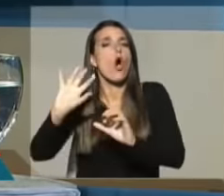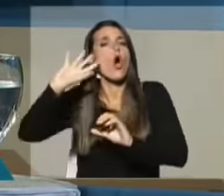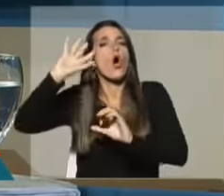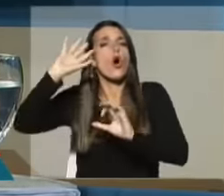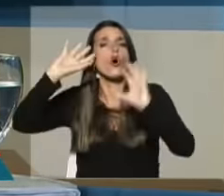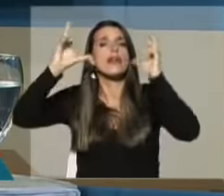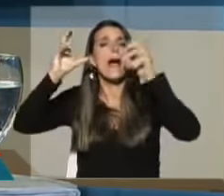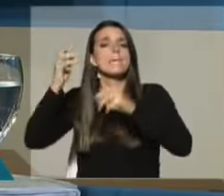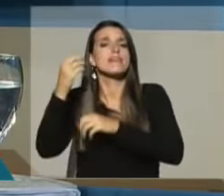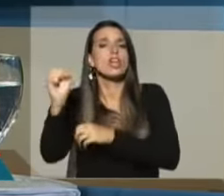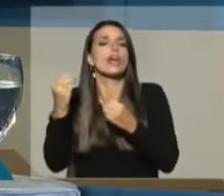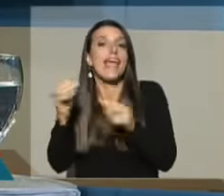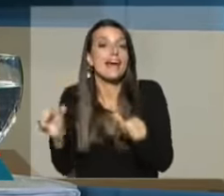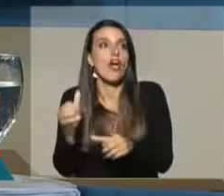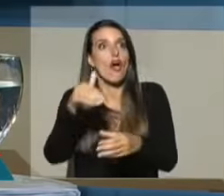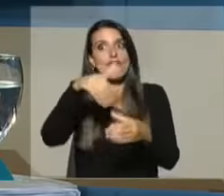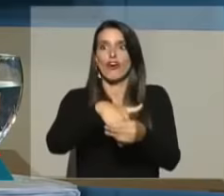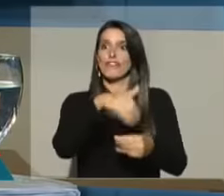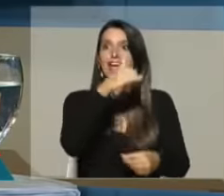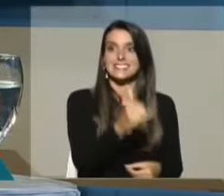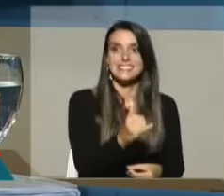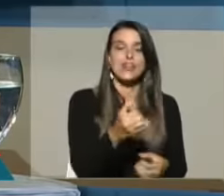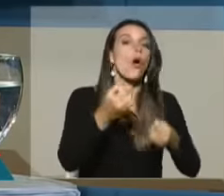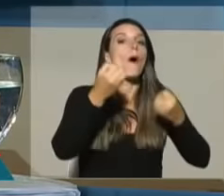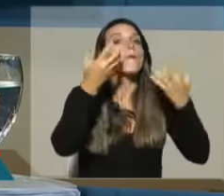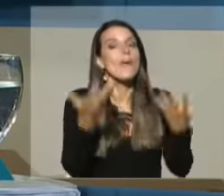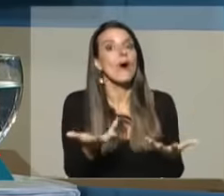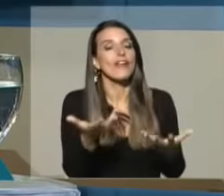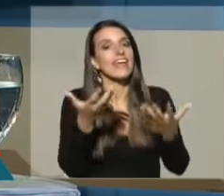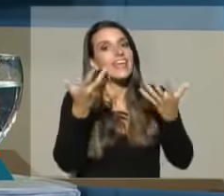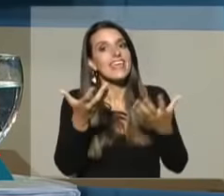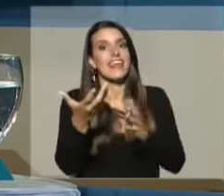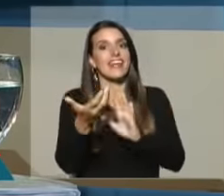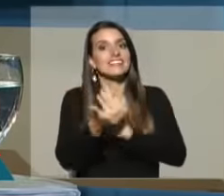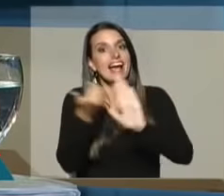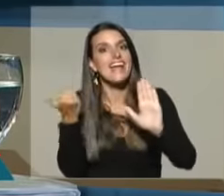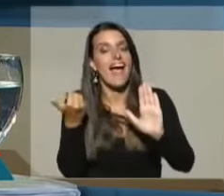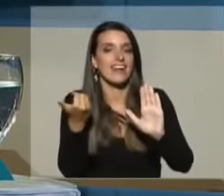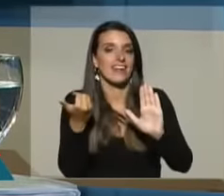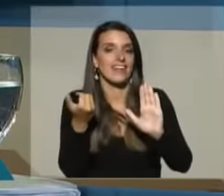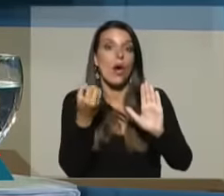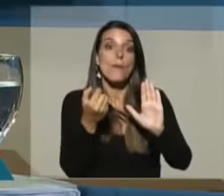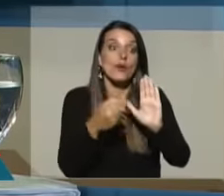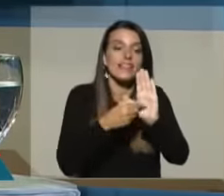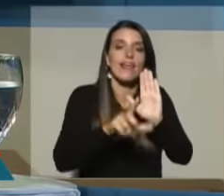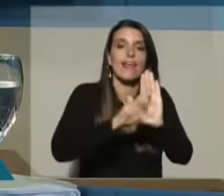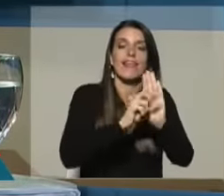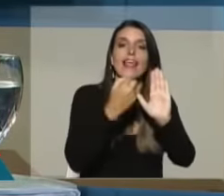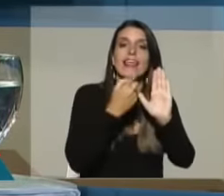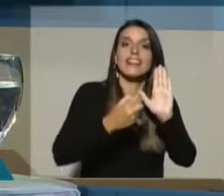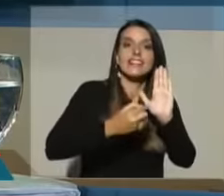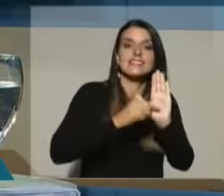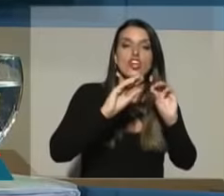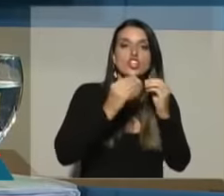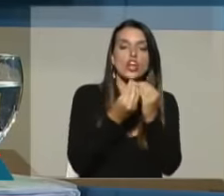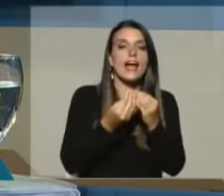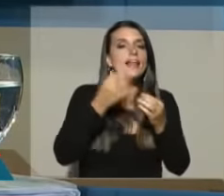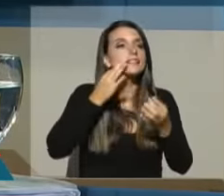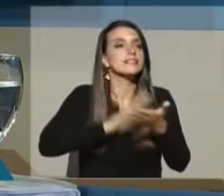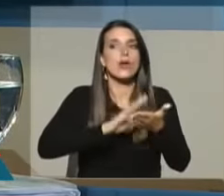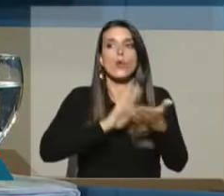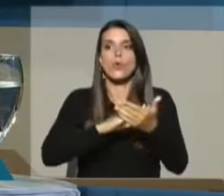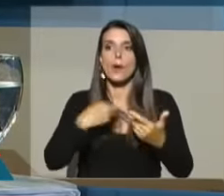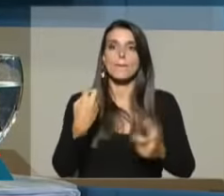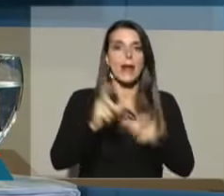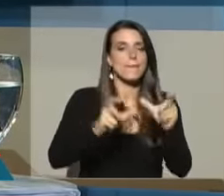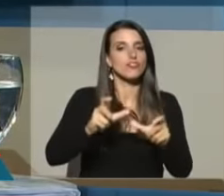Seguramente va a votar el sí, porque pretende justamente derogar artículos de una ley que lo que está estableciendo son garantías para